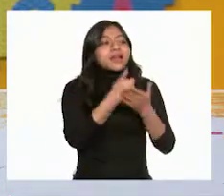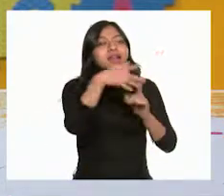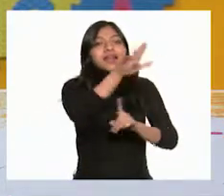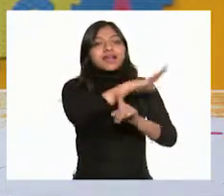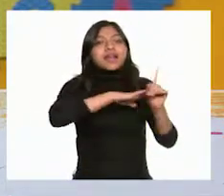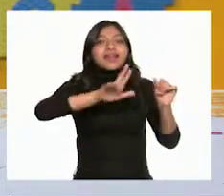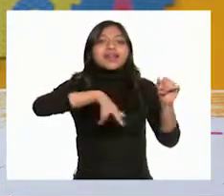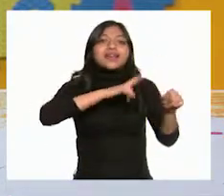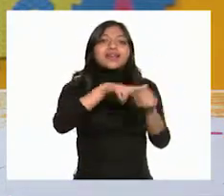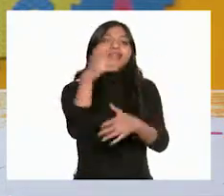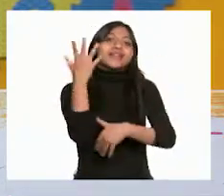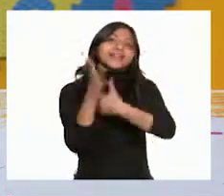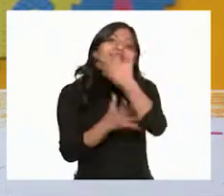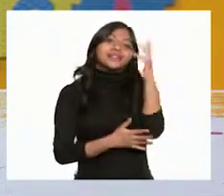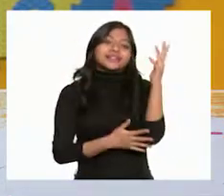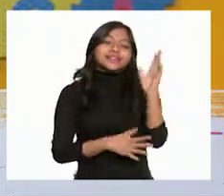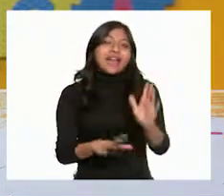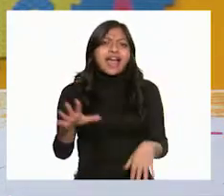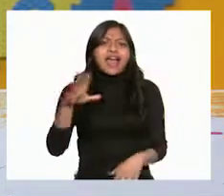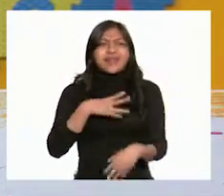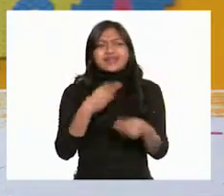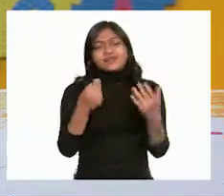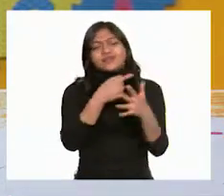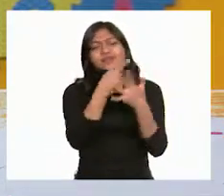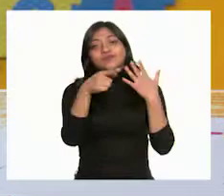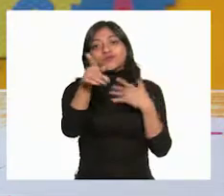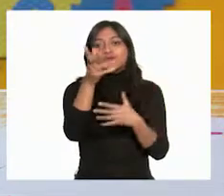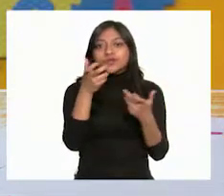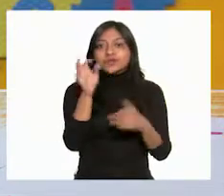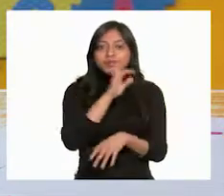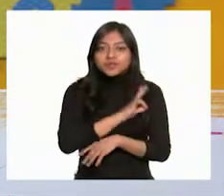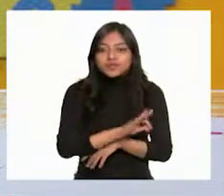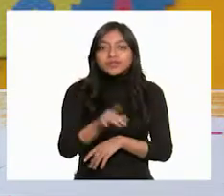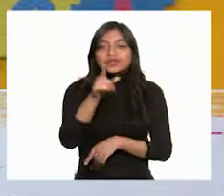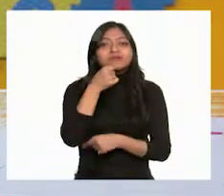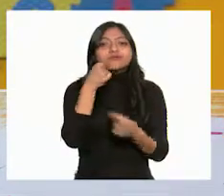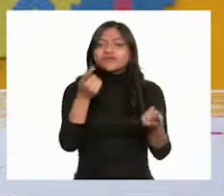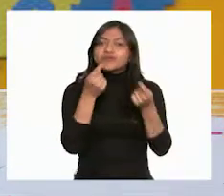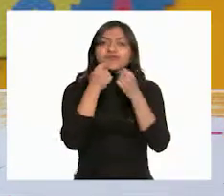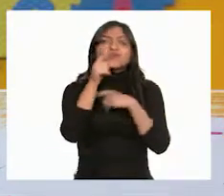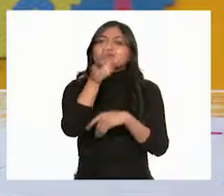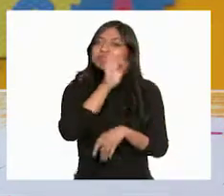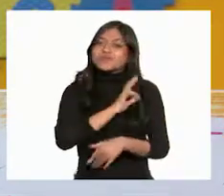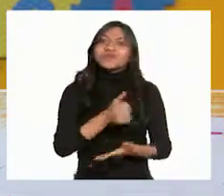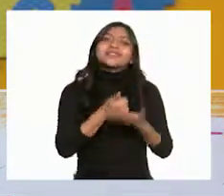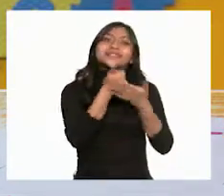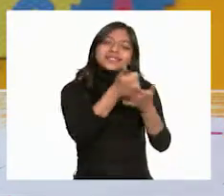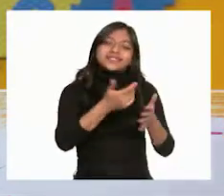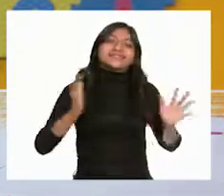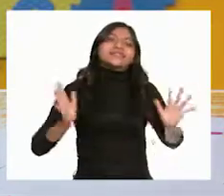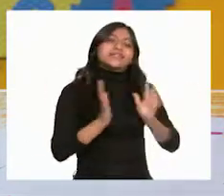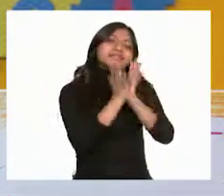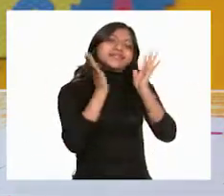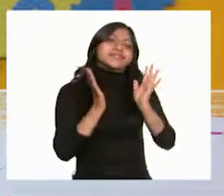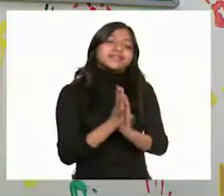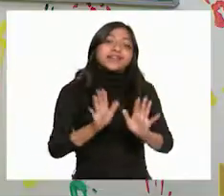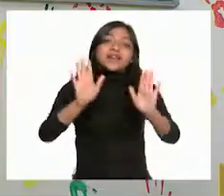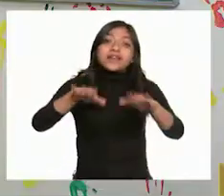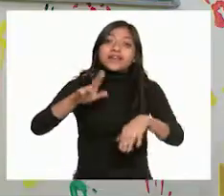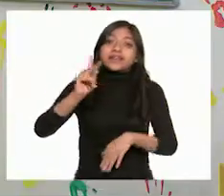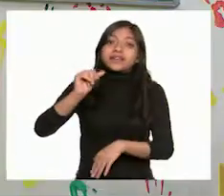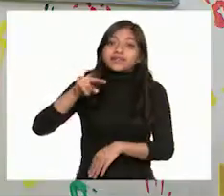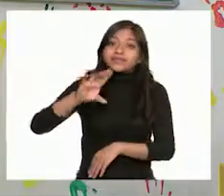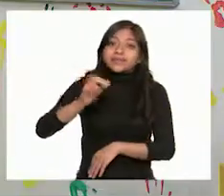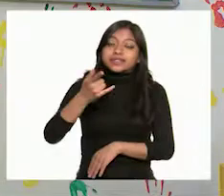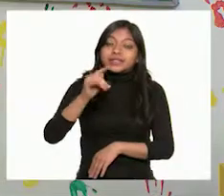ambiente y la comunidad. Hay muchas formas en las que como niñas y niños podemos participar. Oye, Panchito,